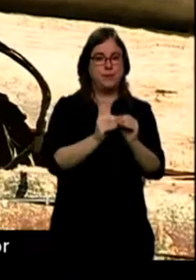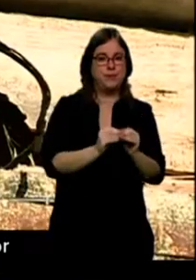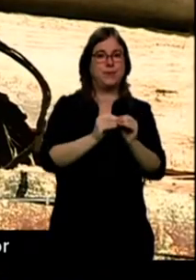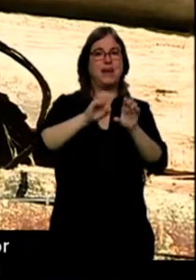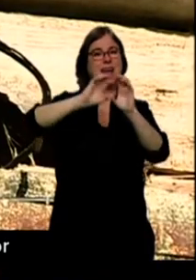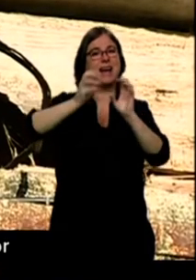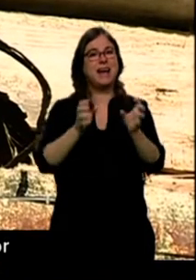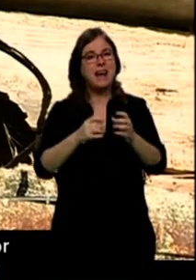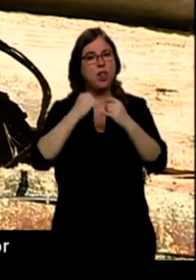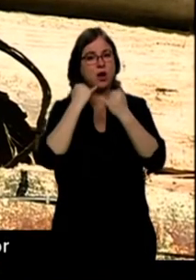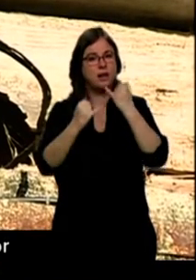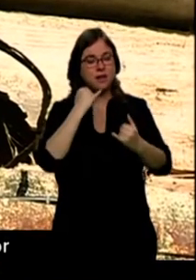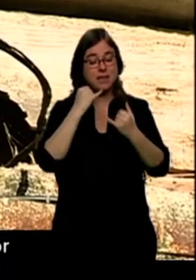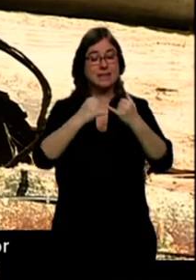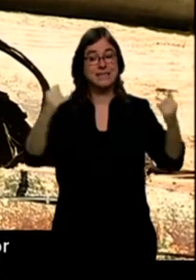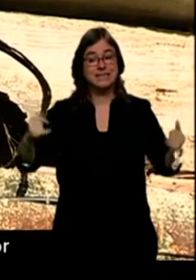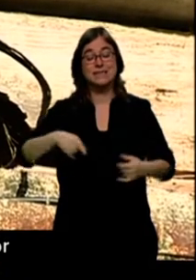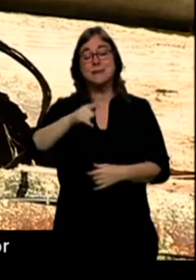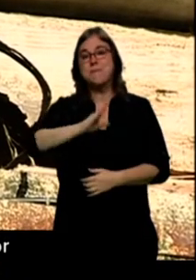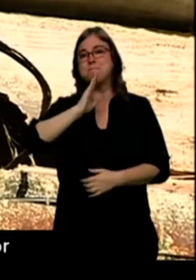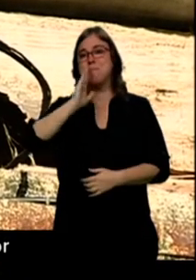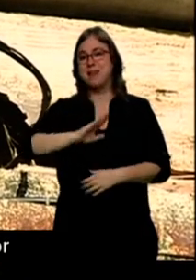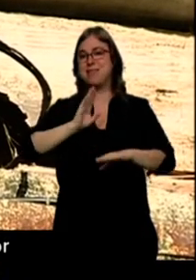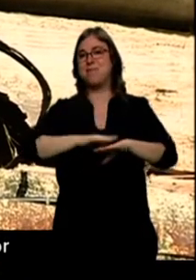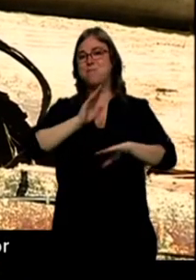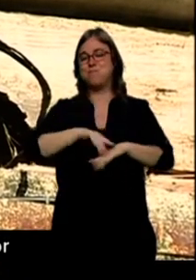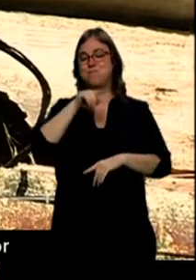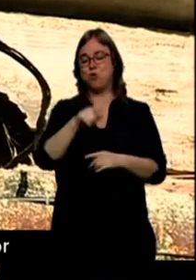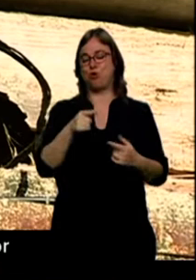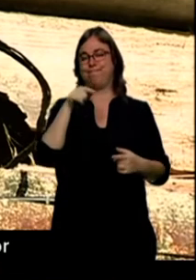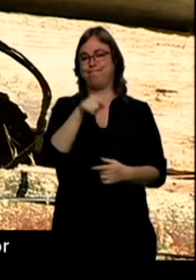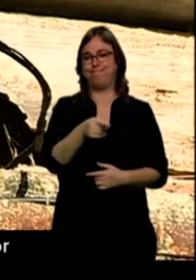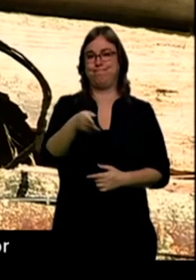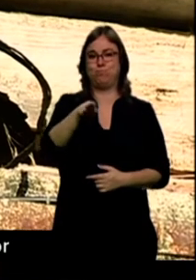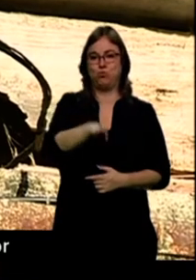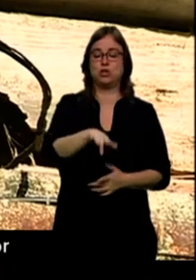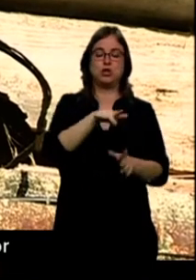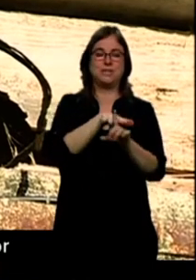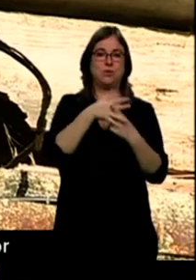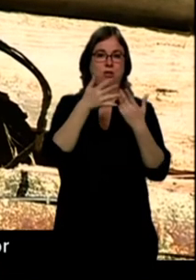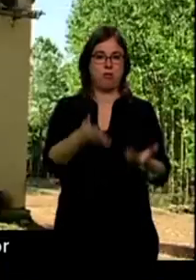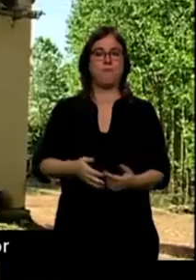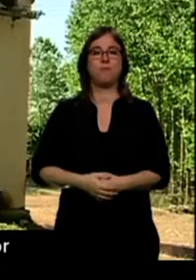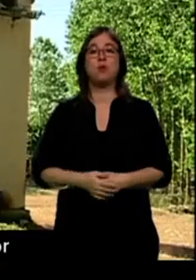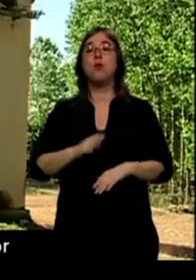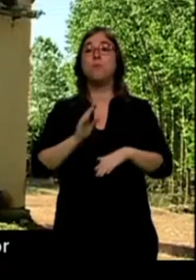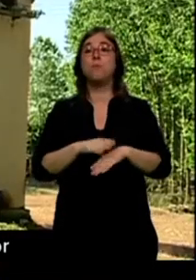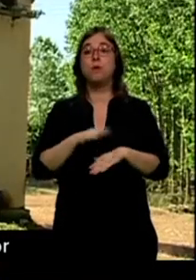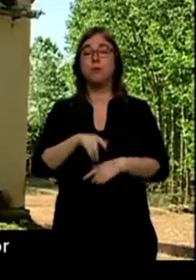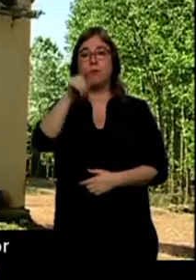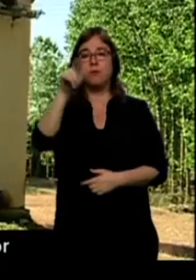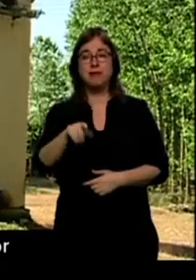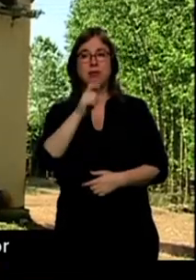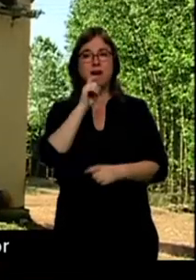Y esa es hasta ahora la hipótesis más fuerte sobre este suceso, porque regantes de la zona habían avisado